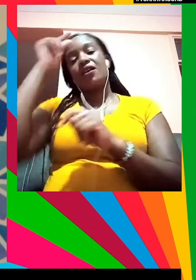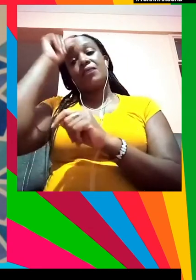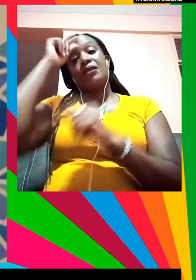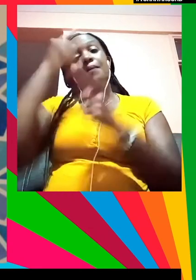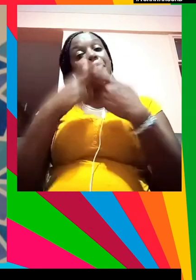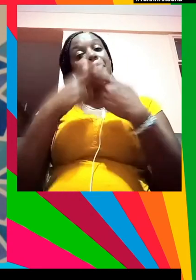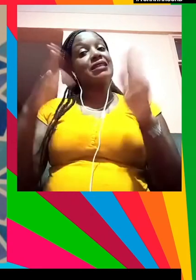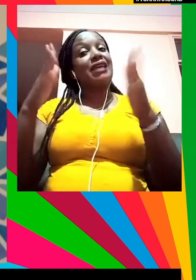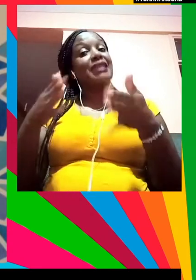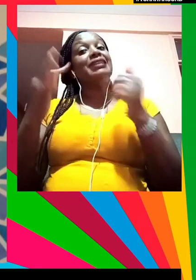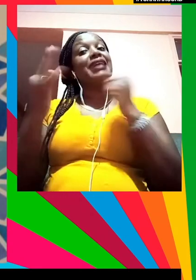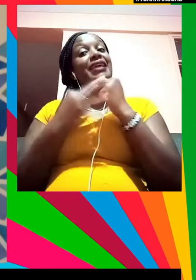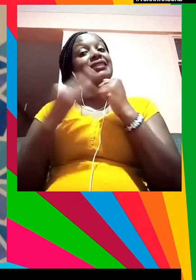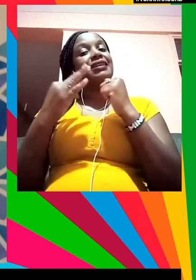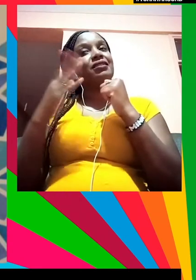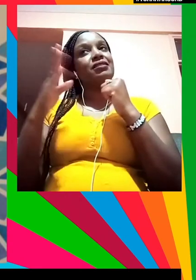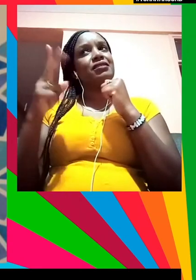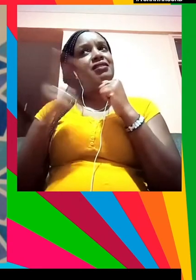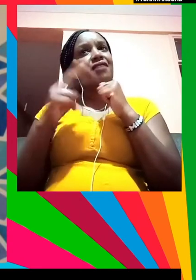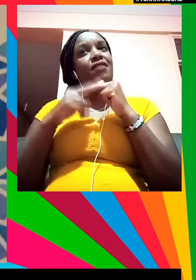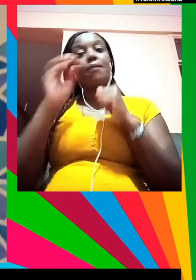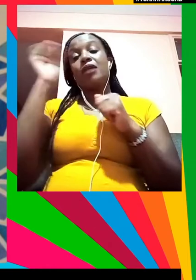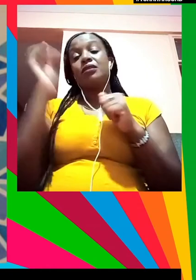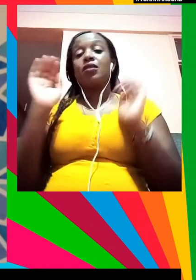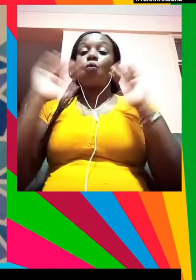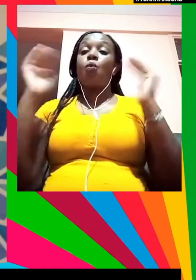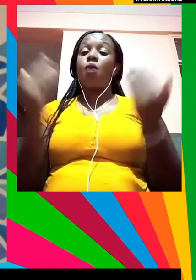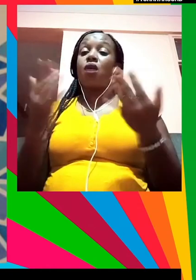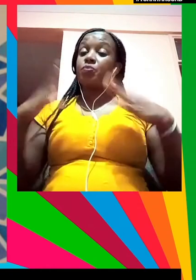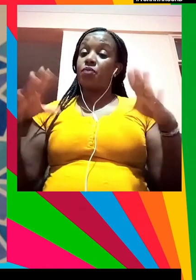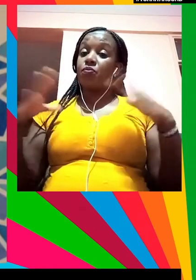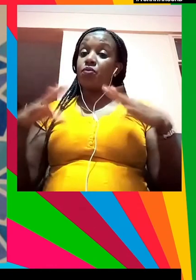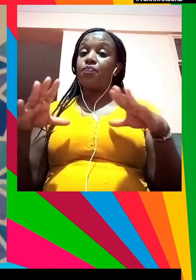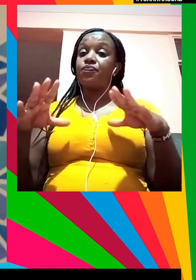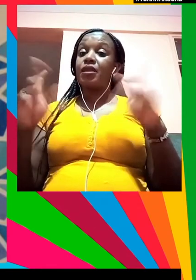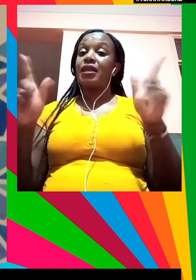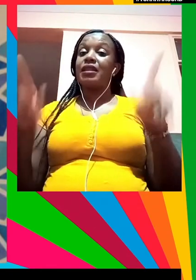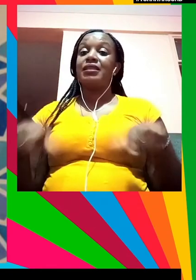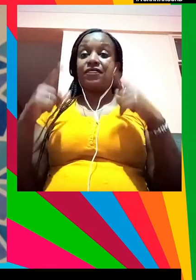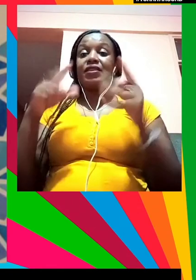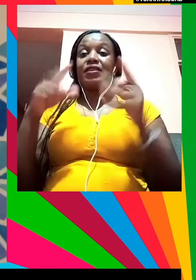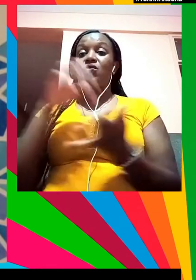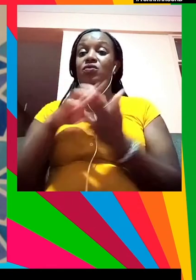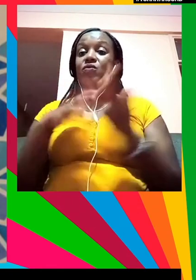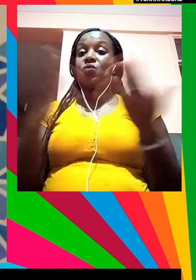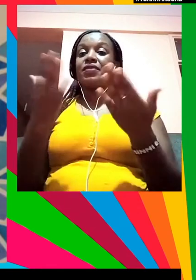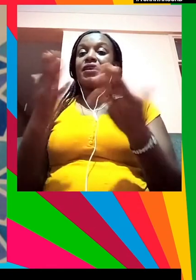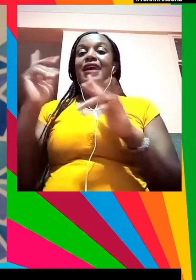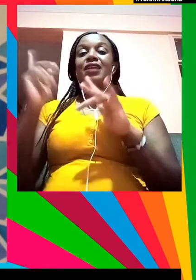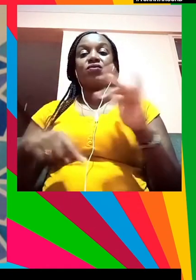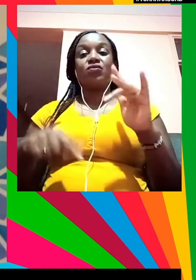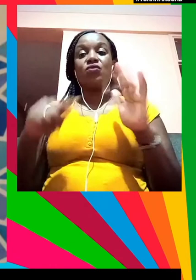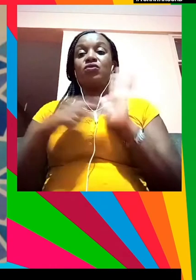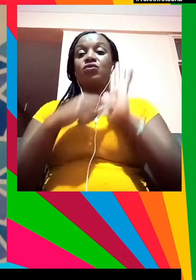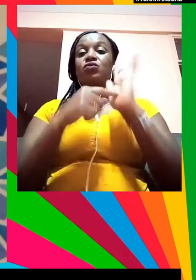el 70% del mundo y de la población mundial vive en contextos donde no tiene libertad de expresión